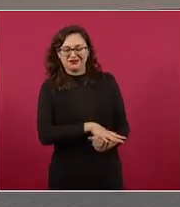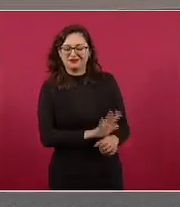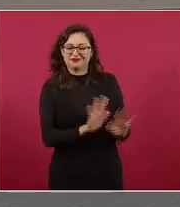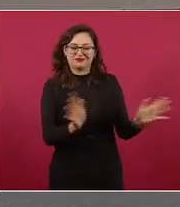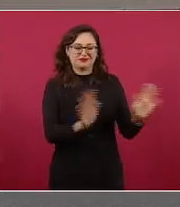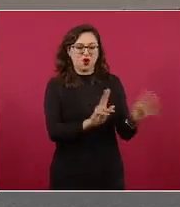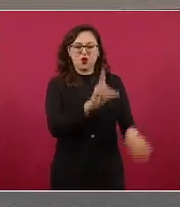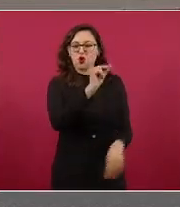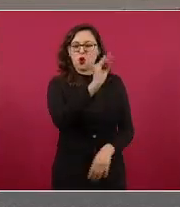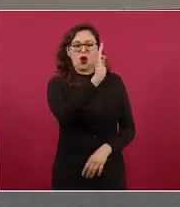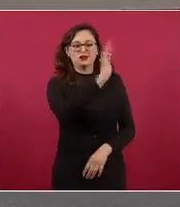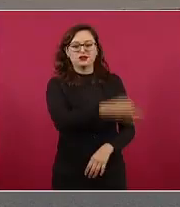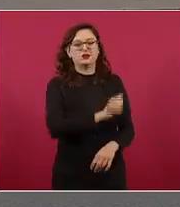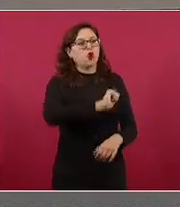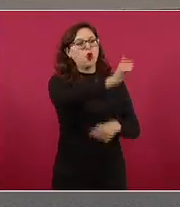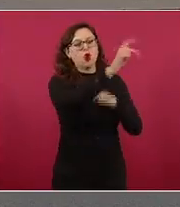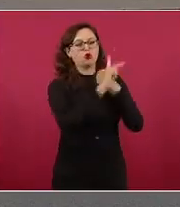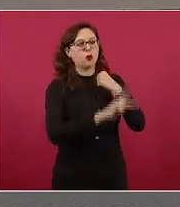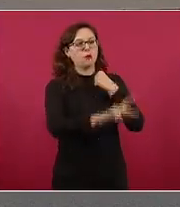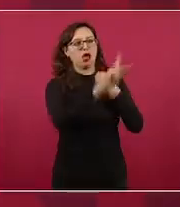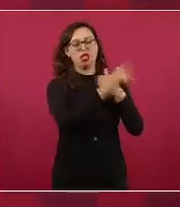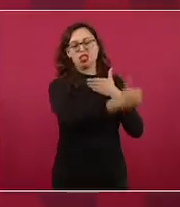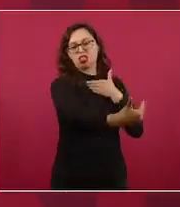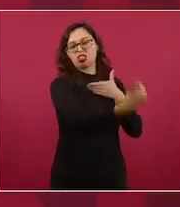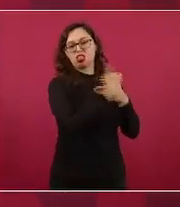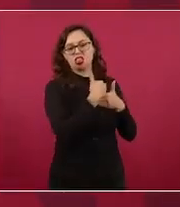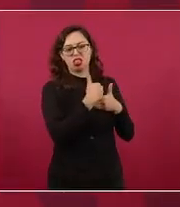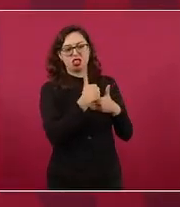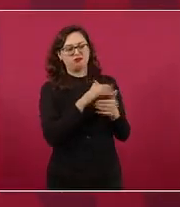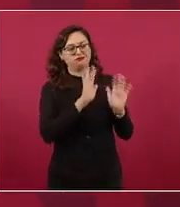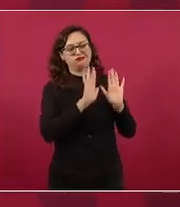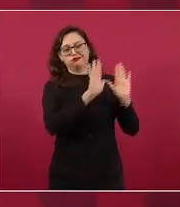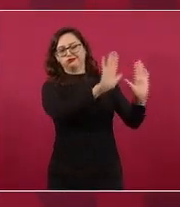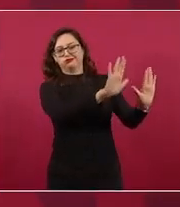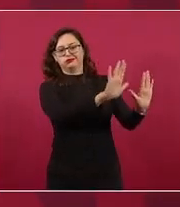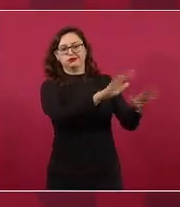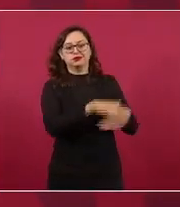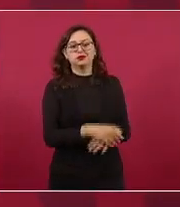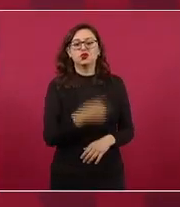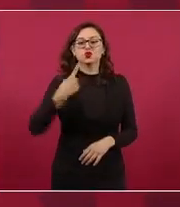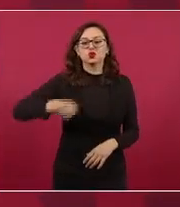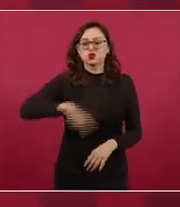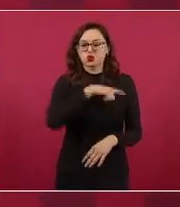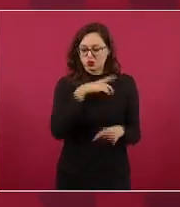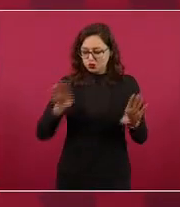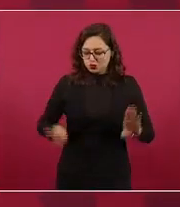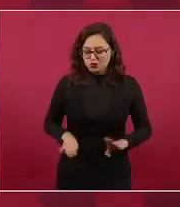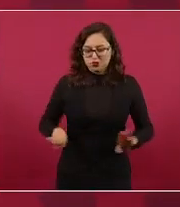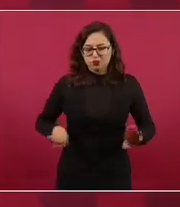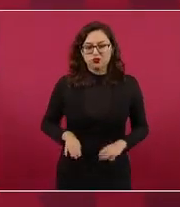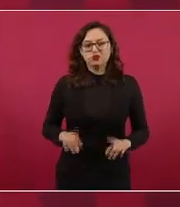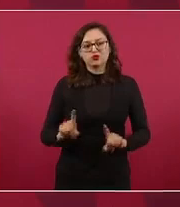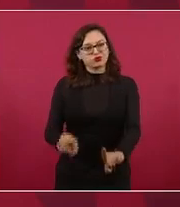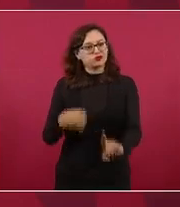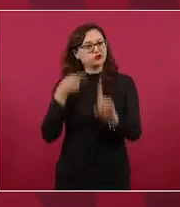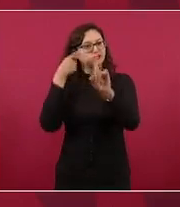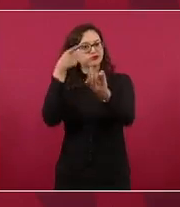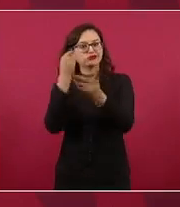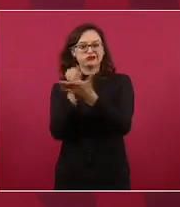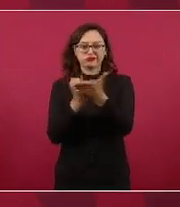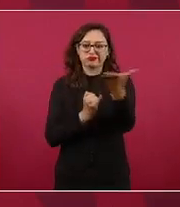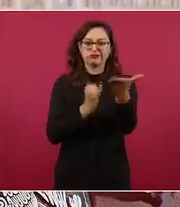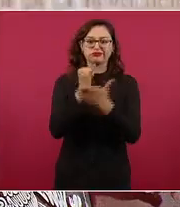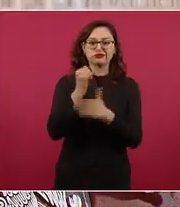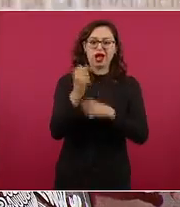creados ni de gobiernos extranjeros actuamos en función de nuestras convicciones de nuestros principios venimos de una lucha de